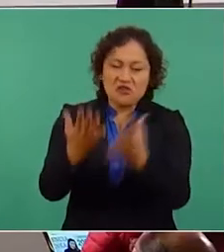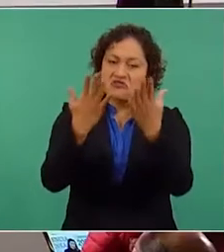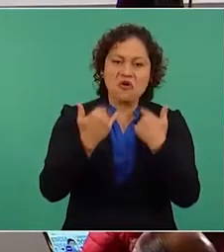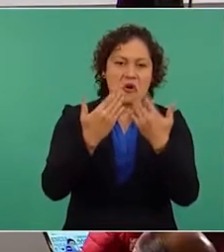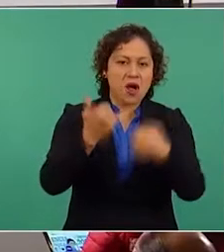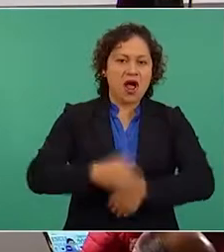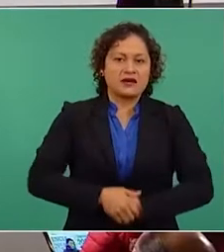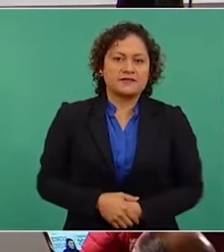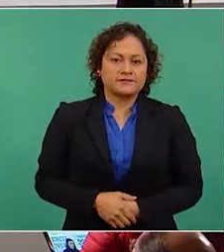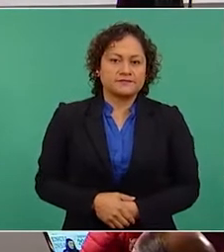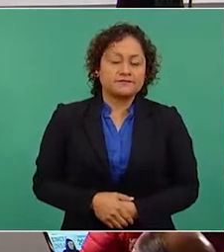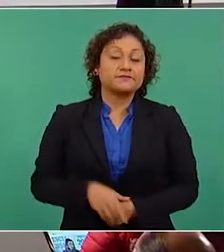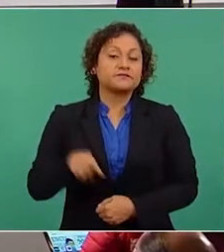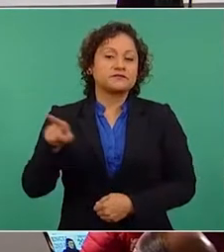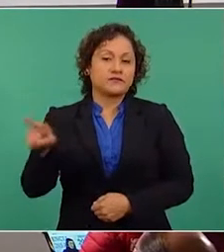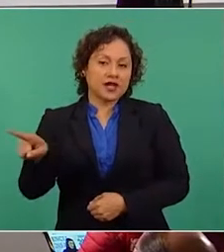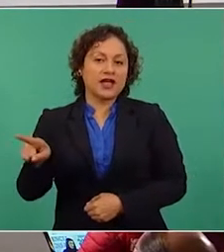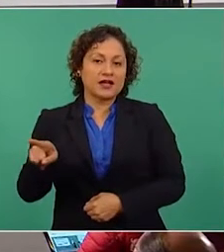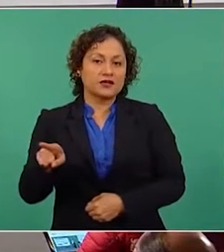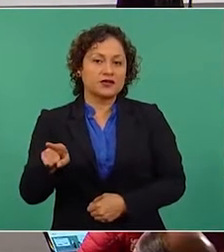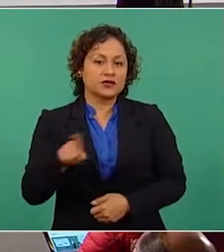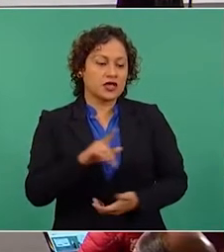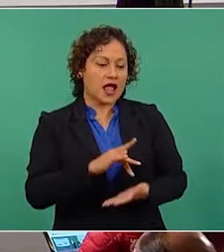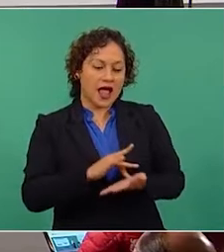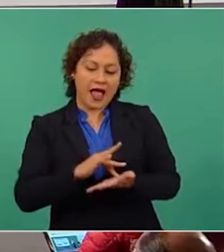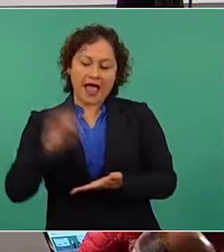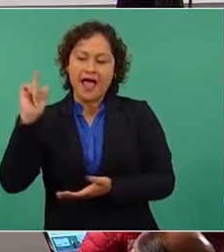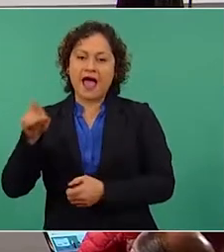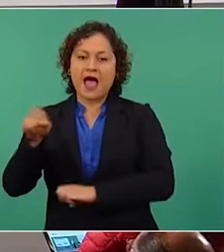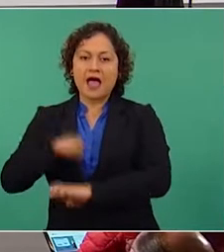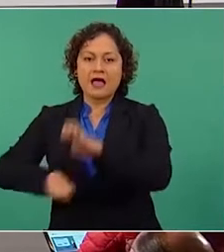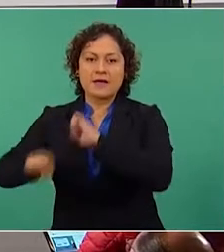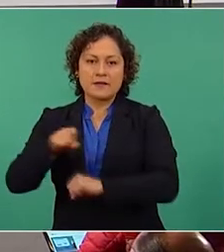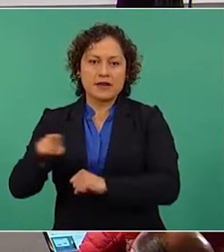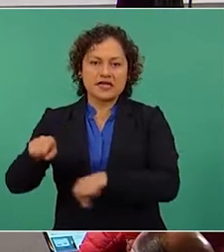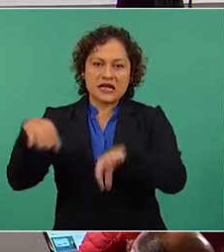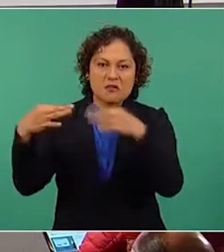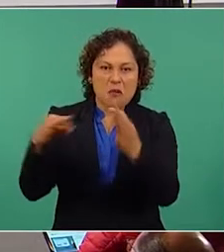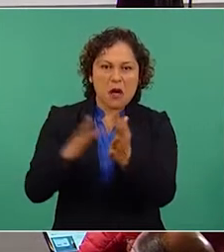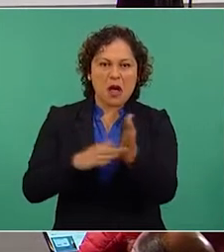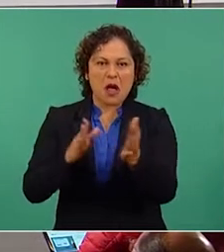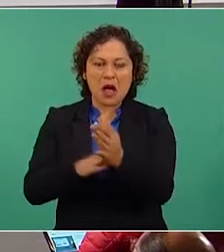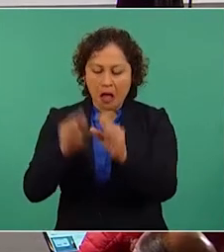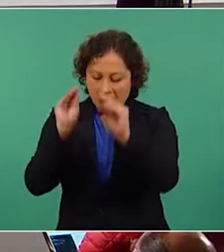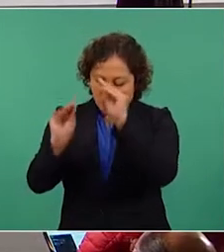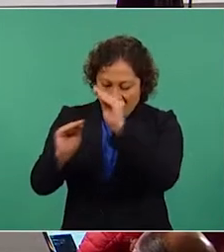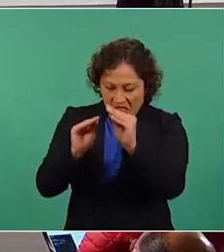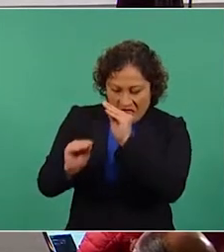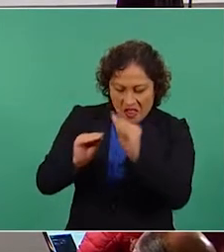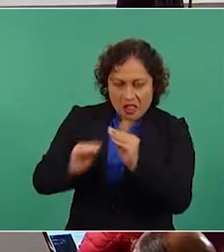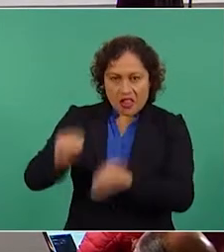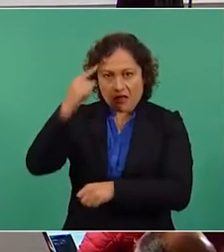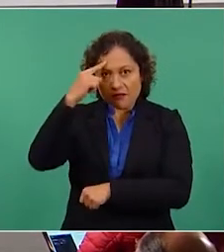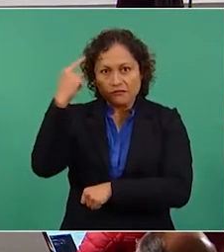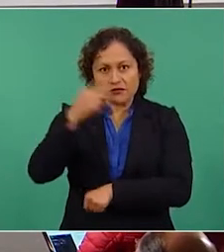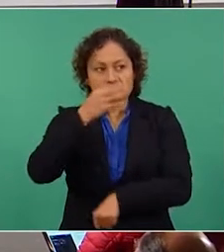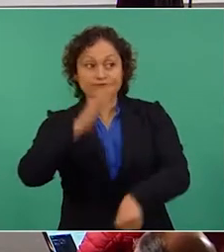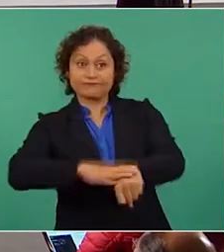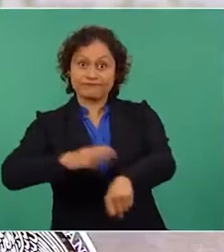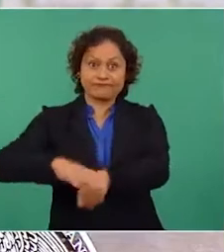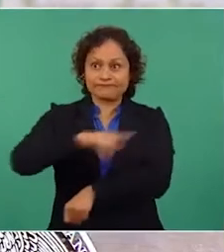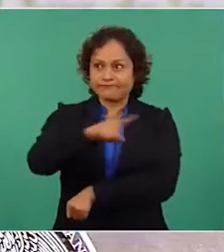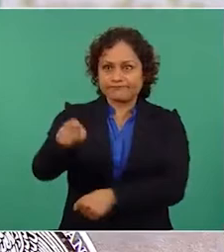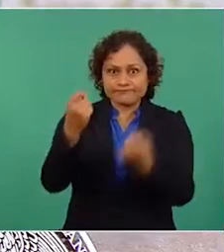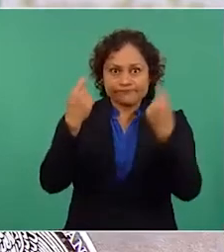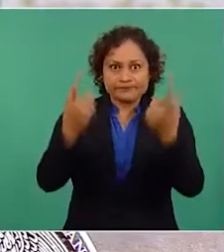se usaron registros internos de la central, pero distorsionaron para hacerlo alarmista. Todo ello, según